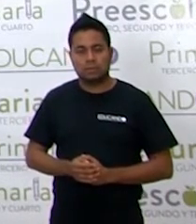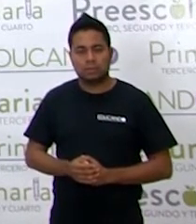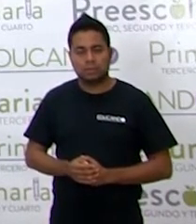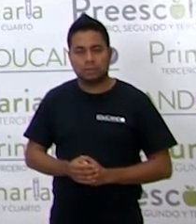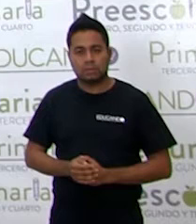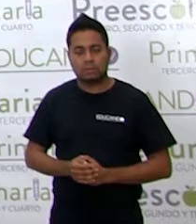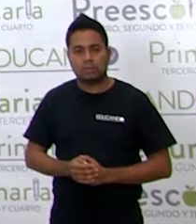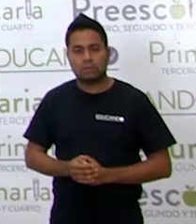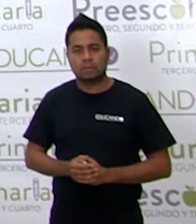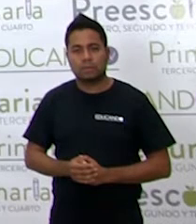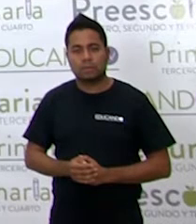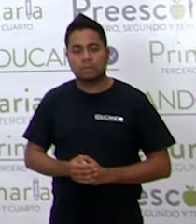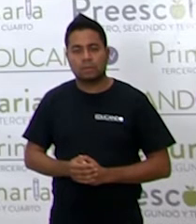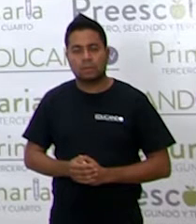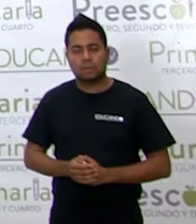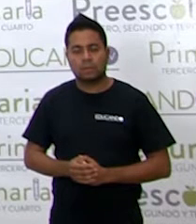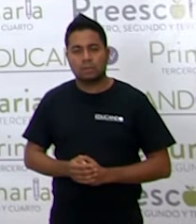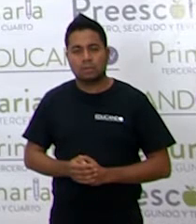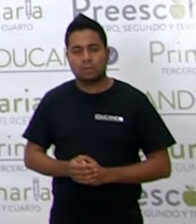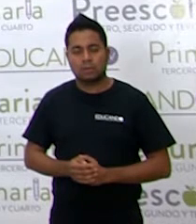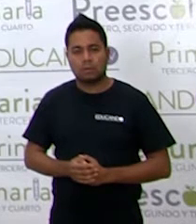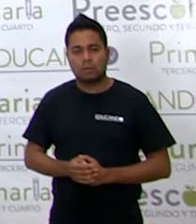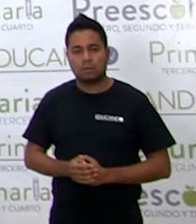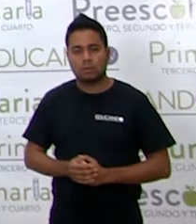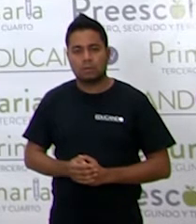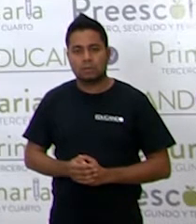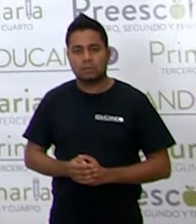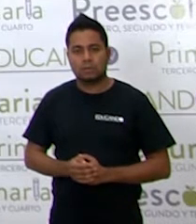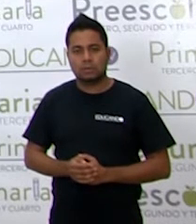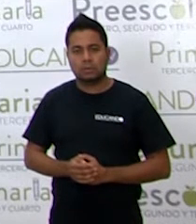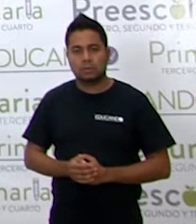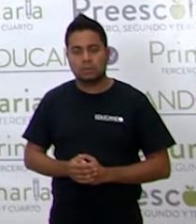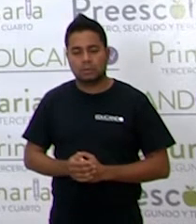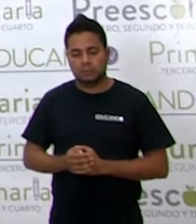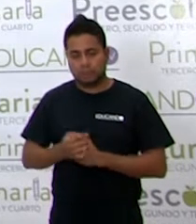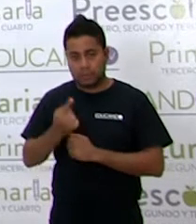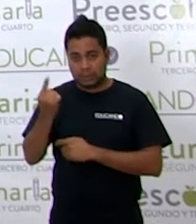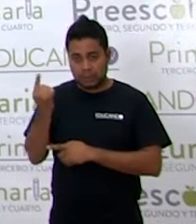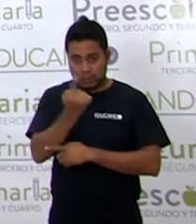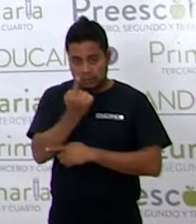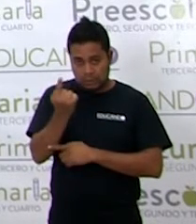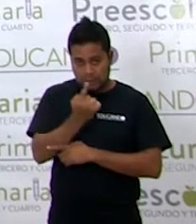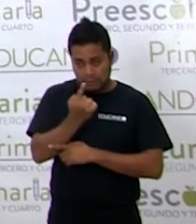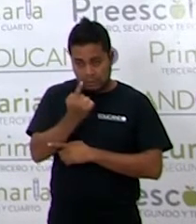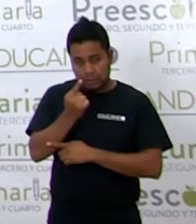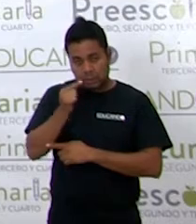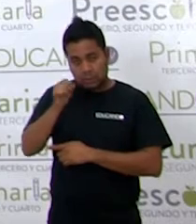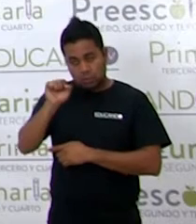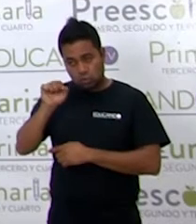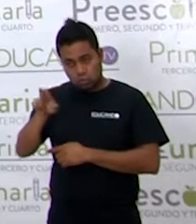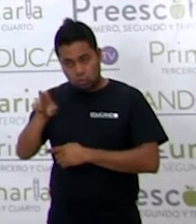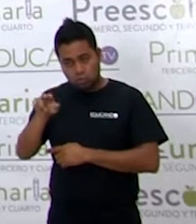que su solución